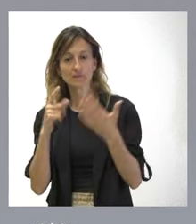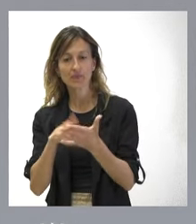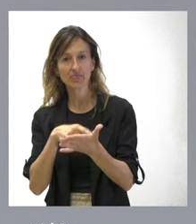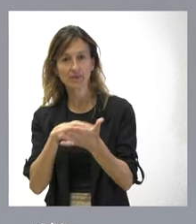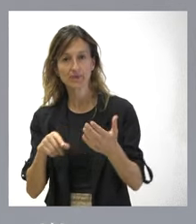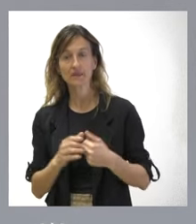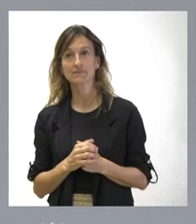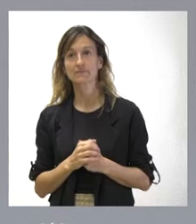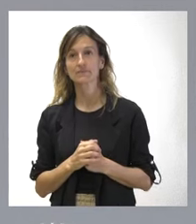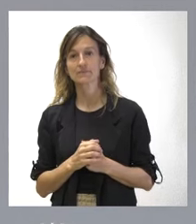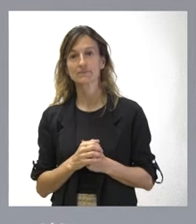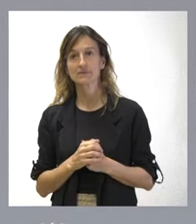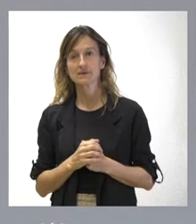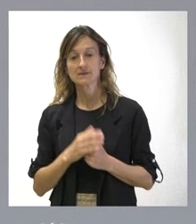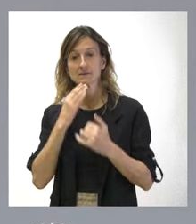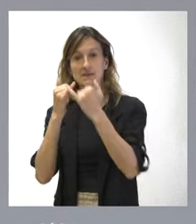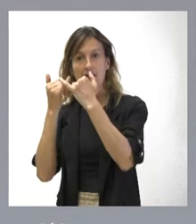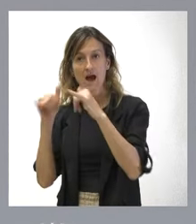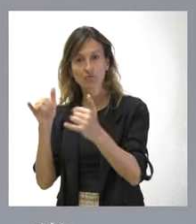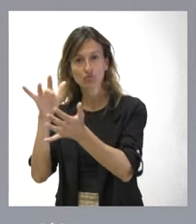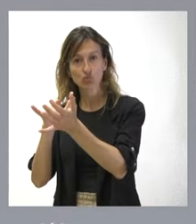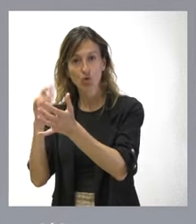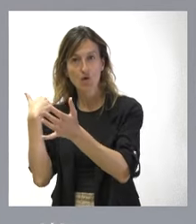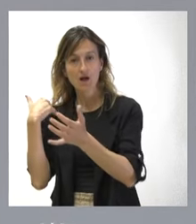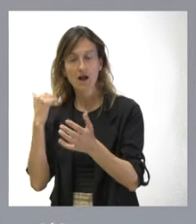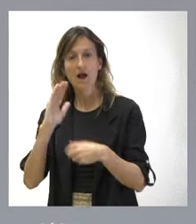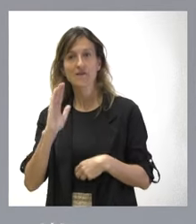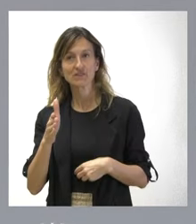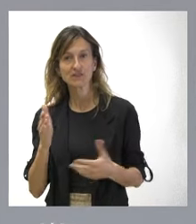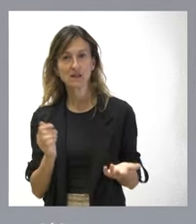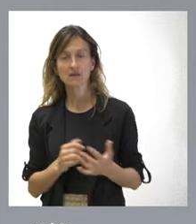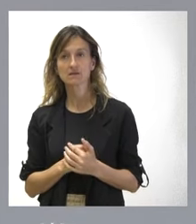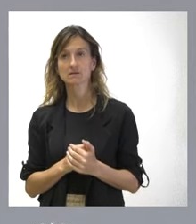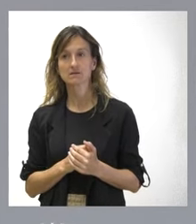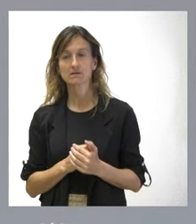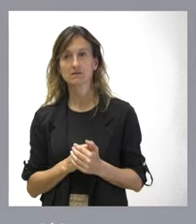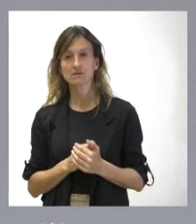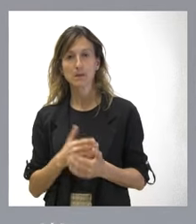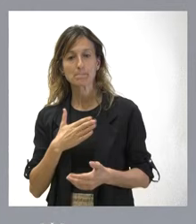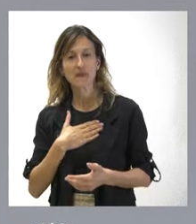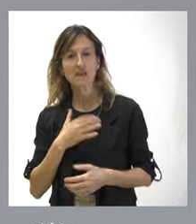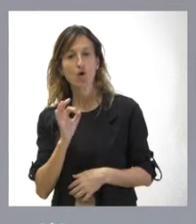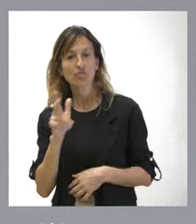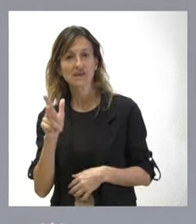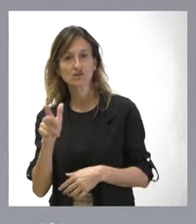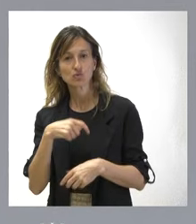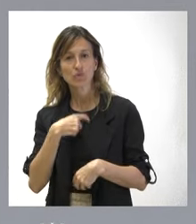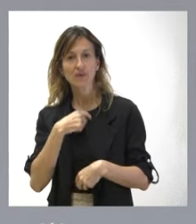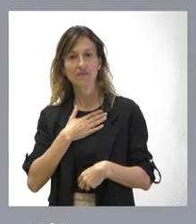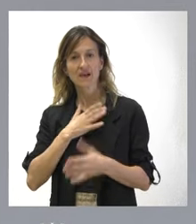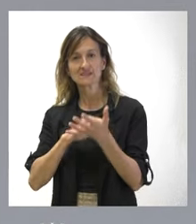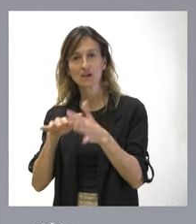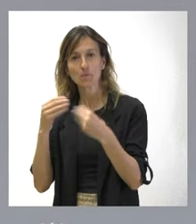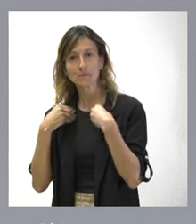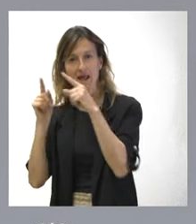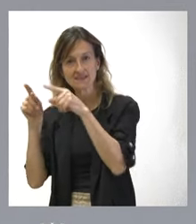derivarse de aquellos actos que se cometieron y que afecten a bienes o derechos de ciudadanos de Castilla y León allí